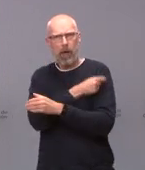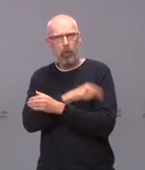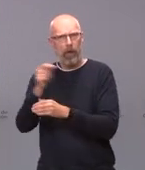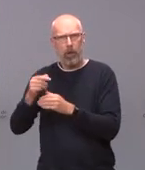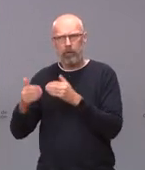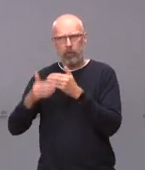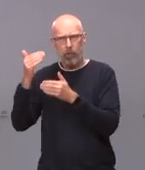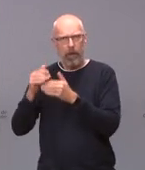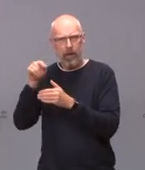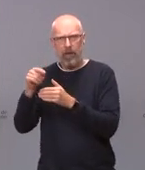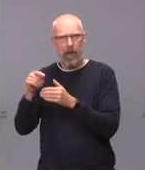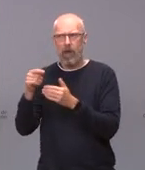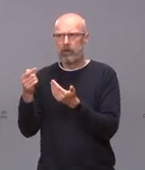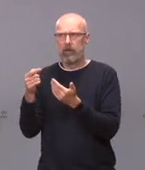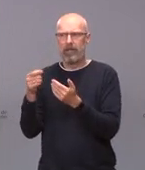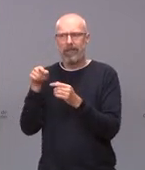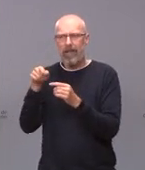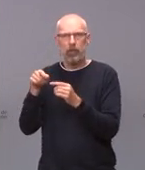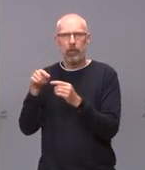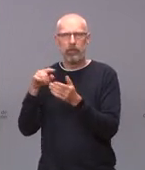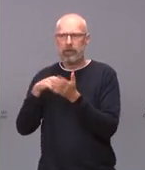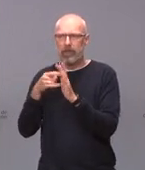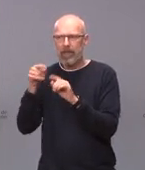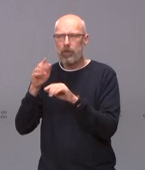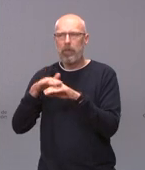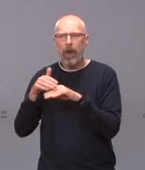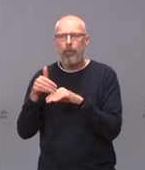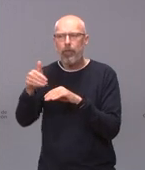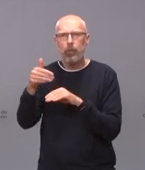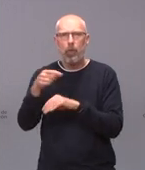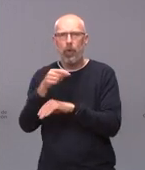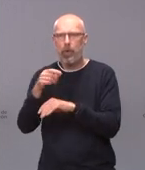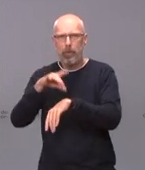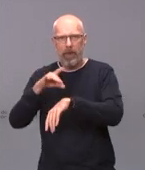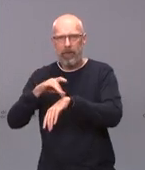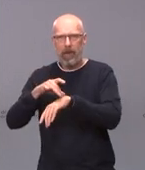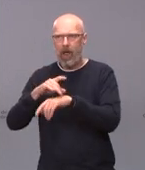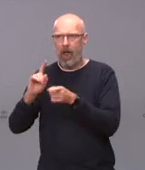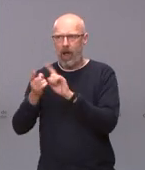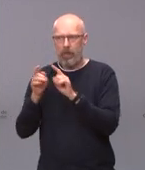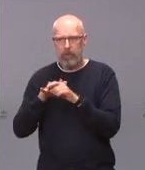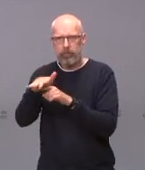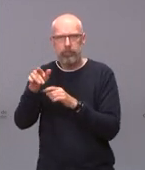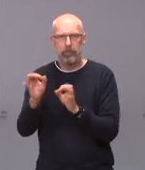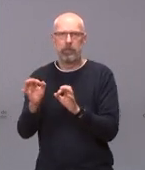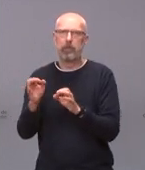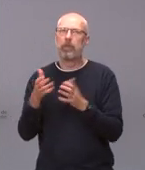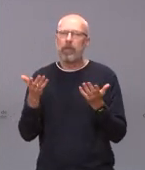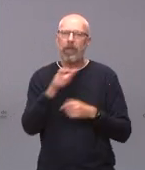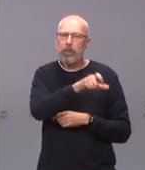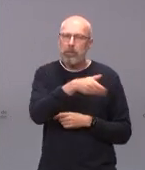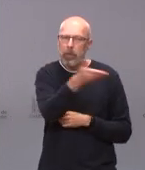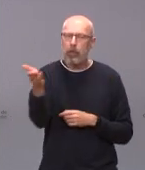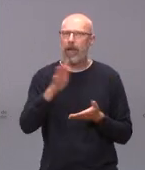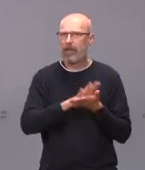innovación que va a cambiar el futuro de la medicina y de la inmunología por tanto la población tiene que estar tranquila que se produzcan